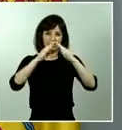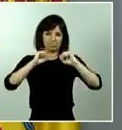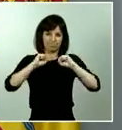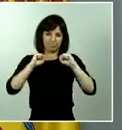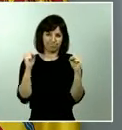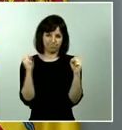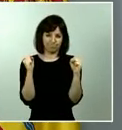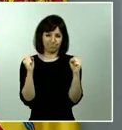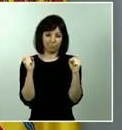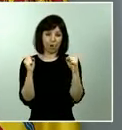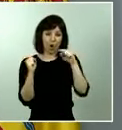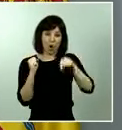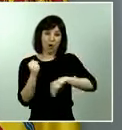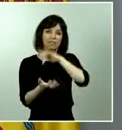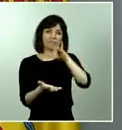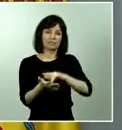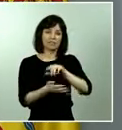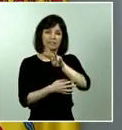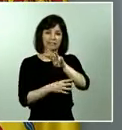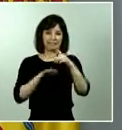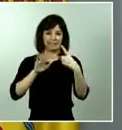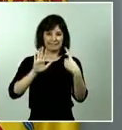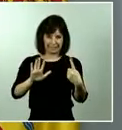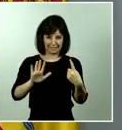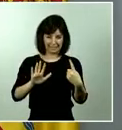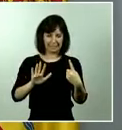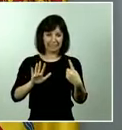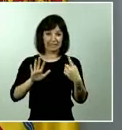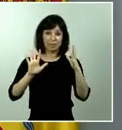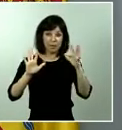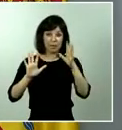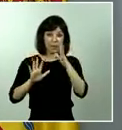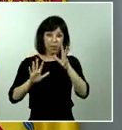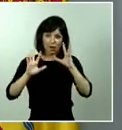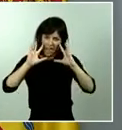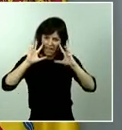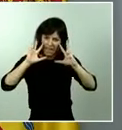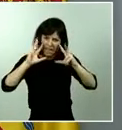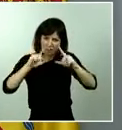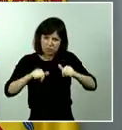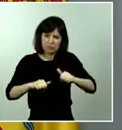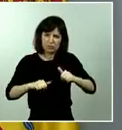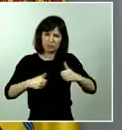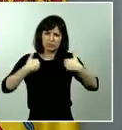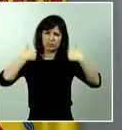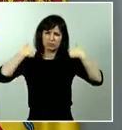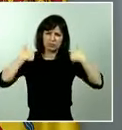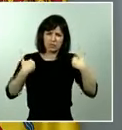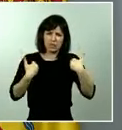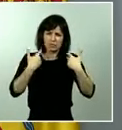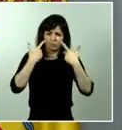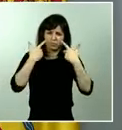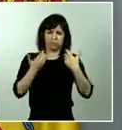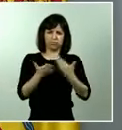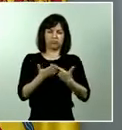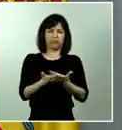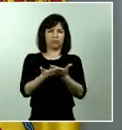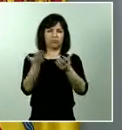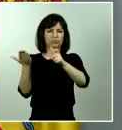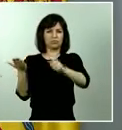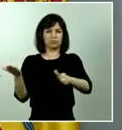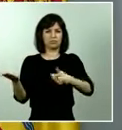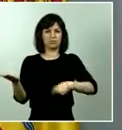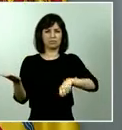consecuencia de este esfuerzo, de esta responsabilidad manifiesta al conjunto de la sociedad española y, como ha indicado